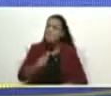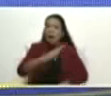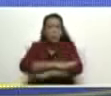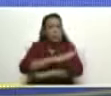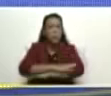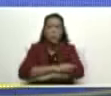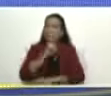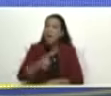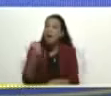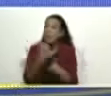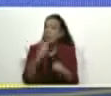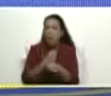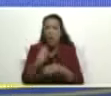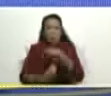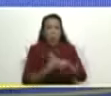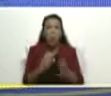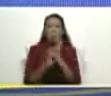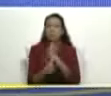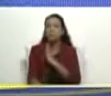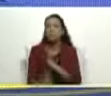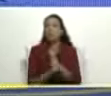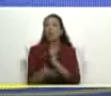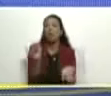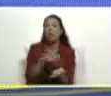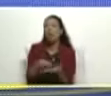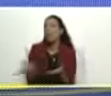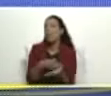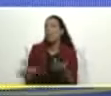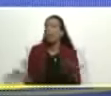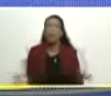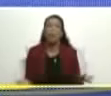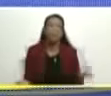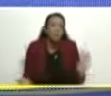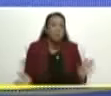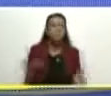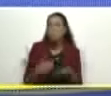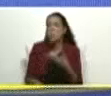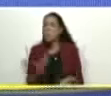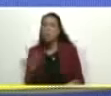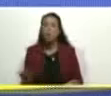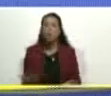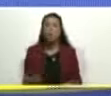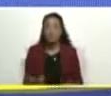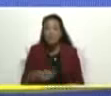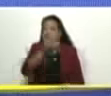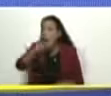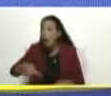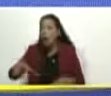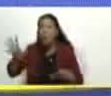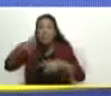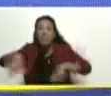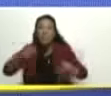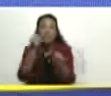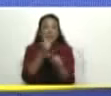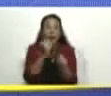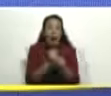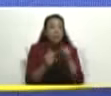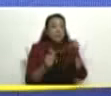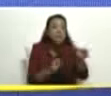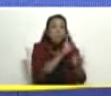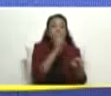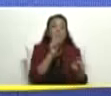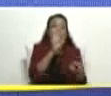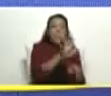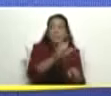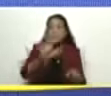indolente, inclemente, contra la inercia criminal. Este donde esté, llámese como